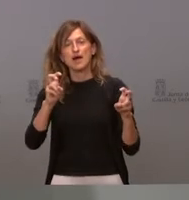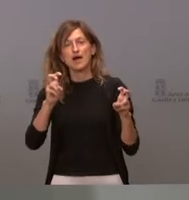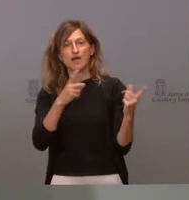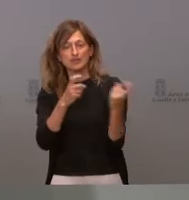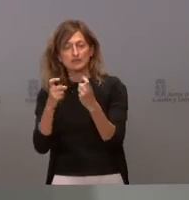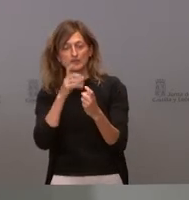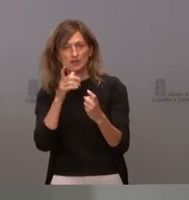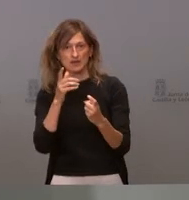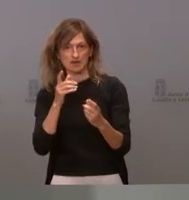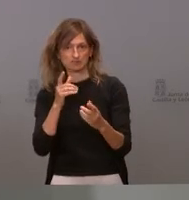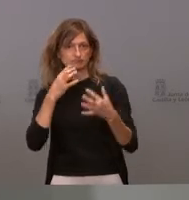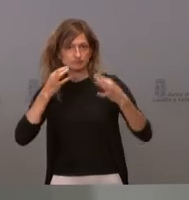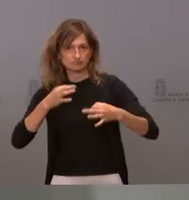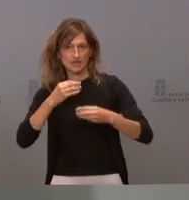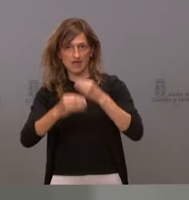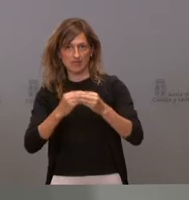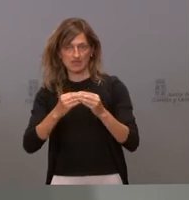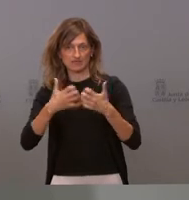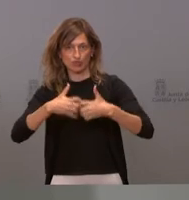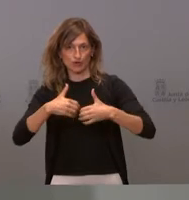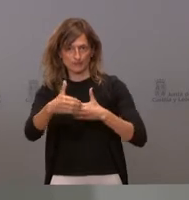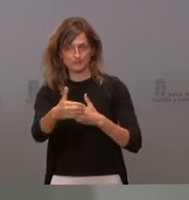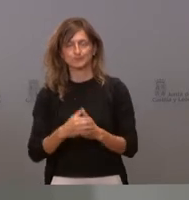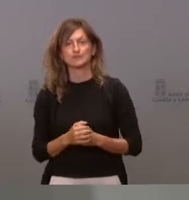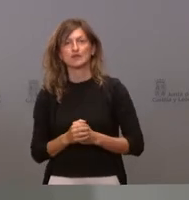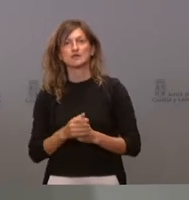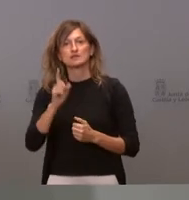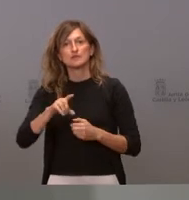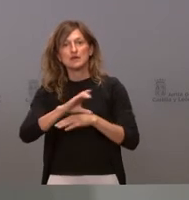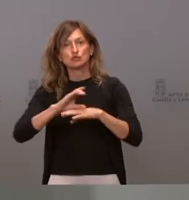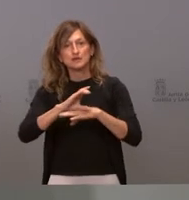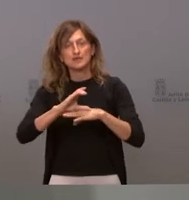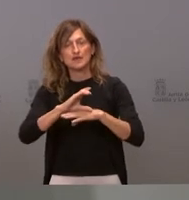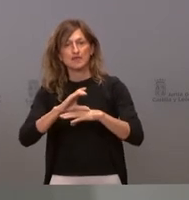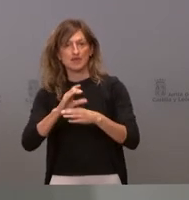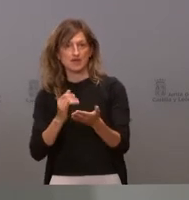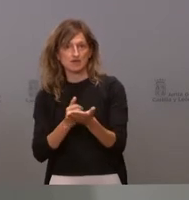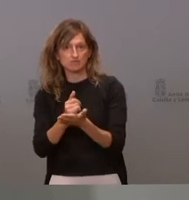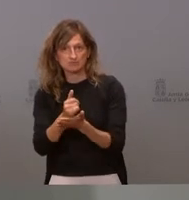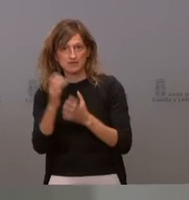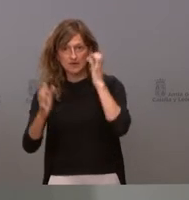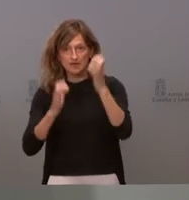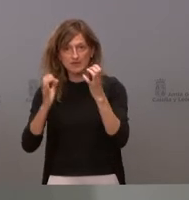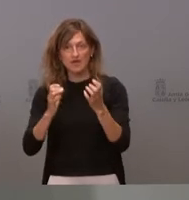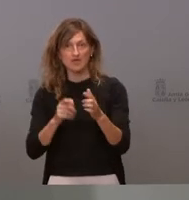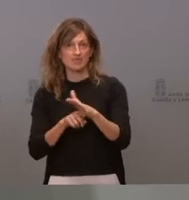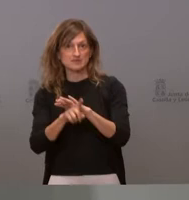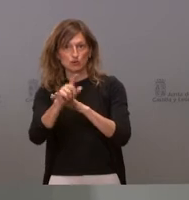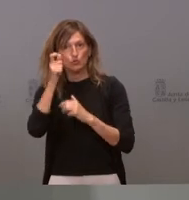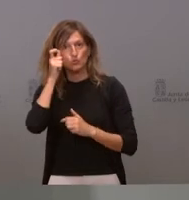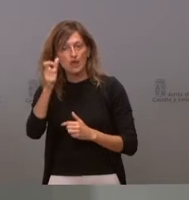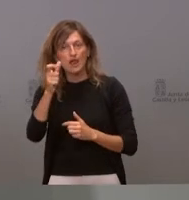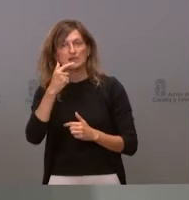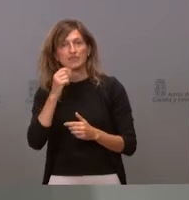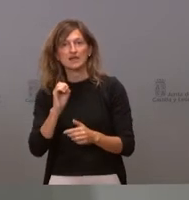garantizar su viabilidad. Por parte de la Consejería de Agricultura, Ganadería y Desarrollo Rural, se comunica el